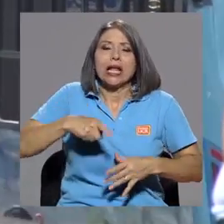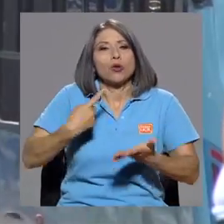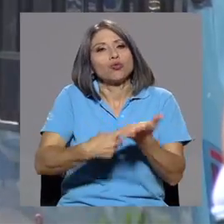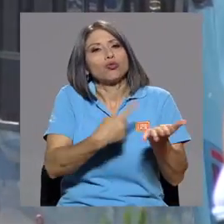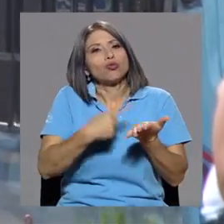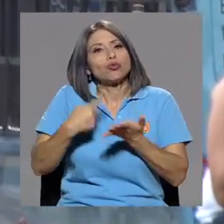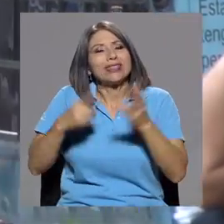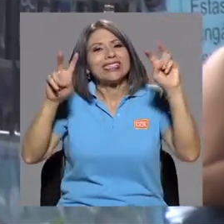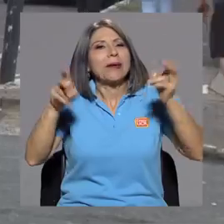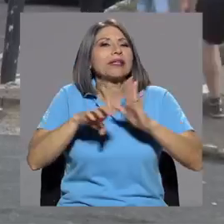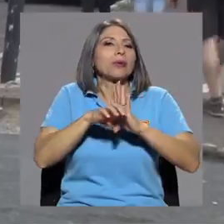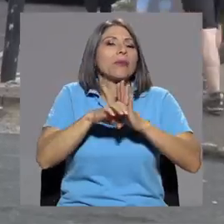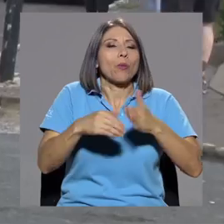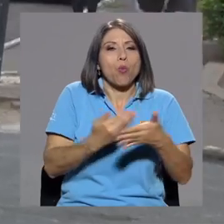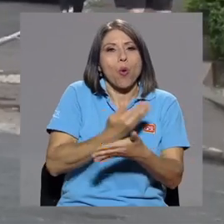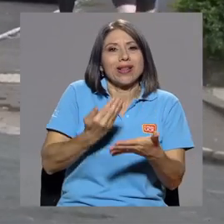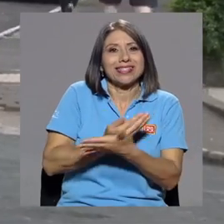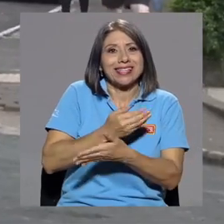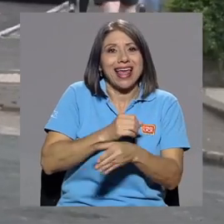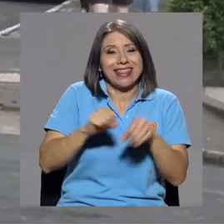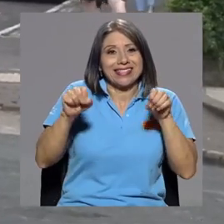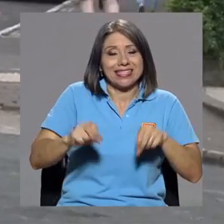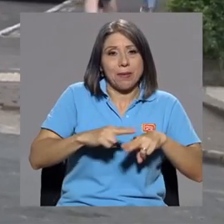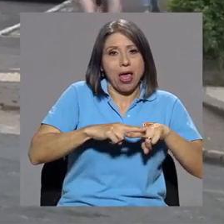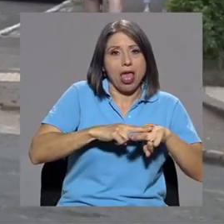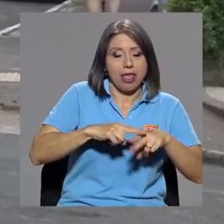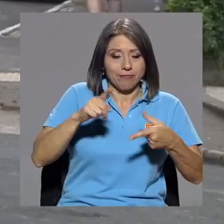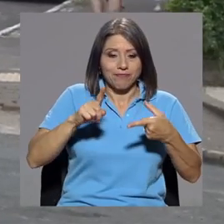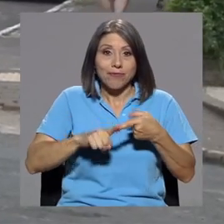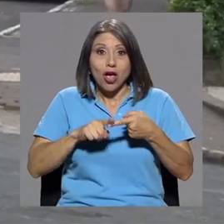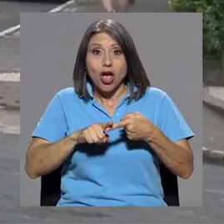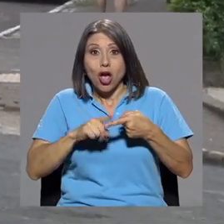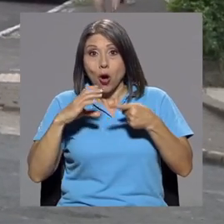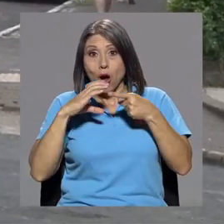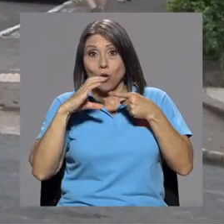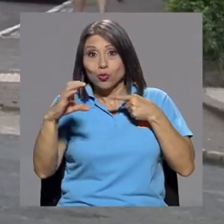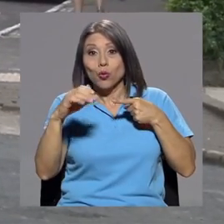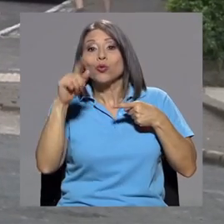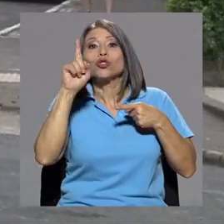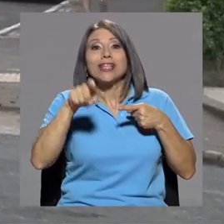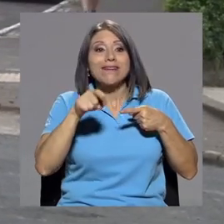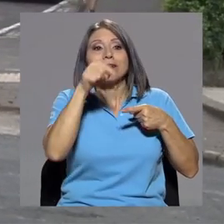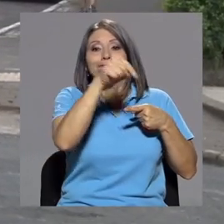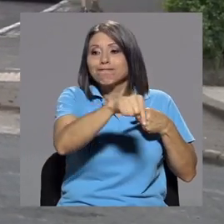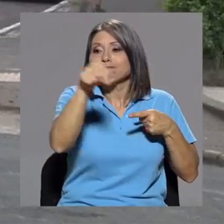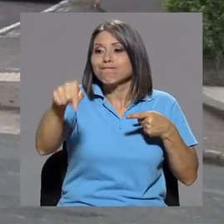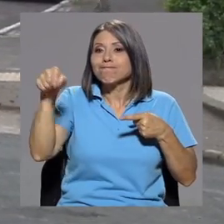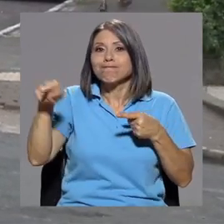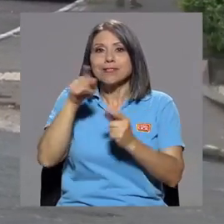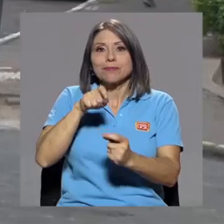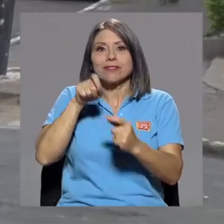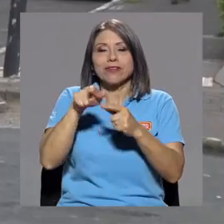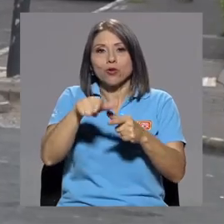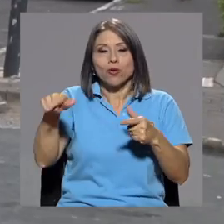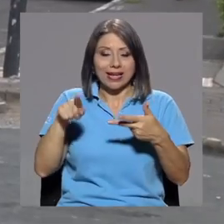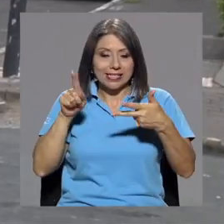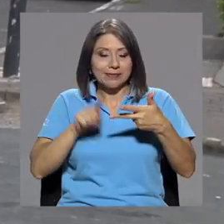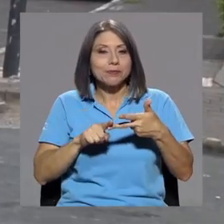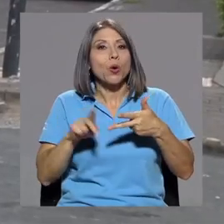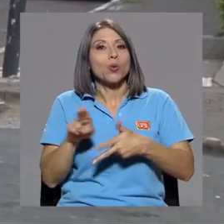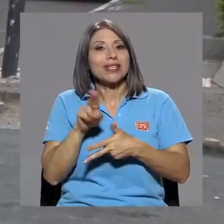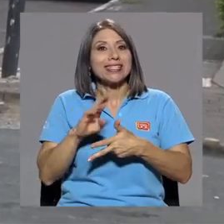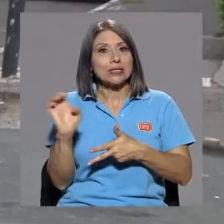temas como la modernización del sistema ferroviario, la sectorización de las rutas de autobuses y sin duda la utilización de energías